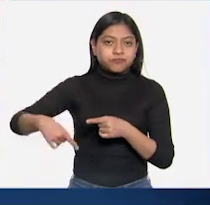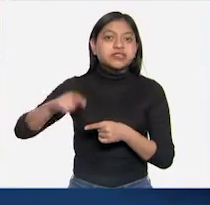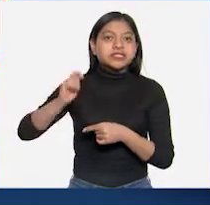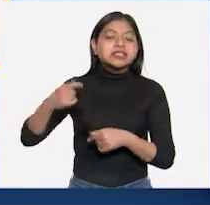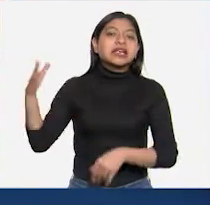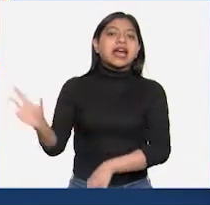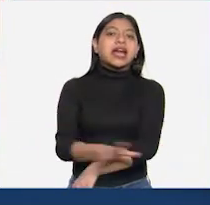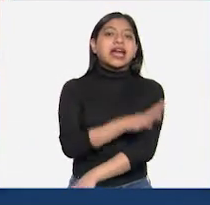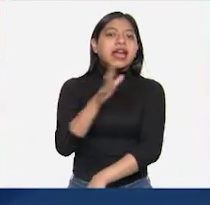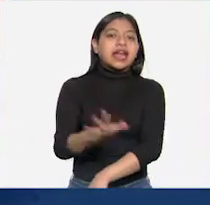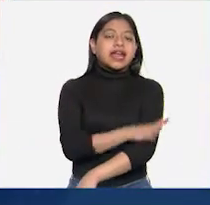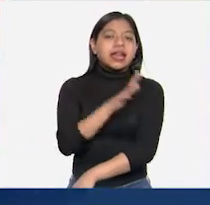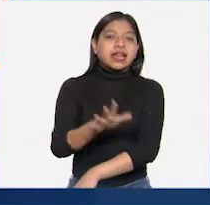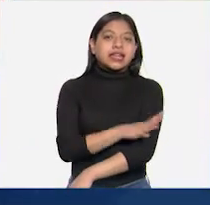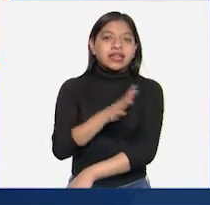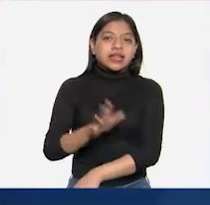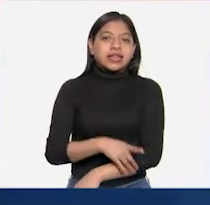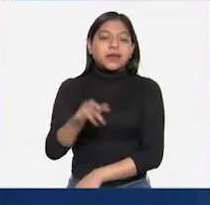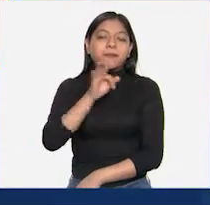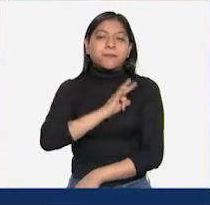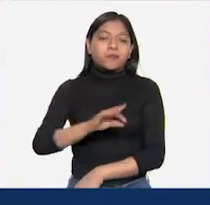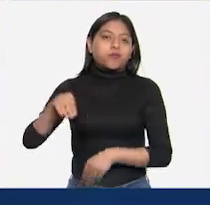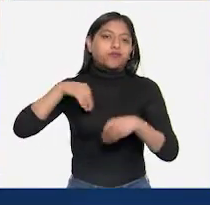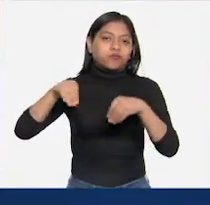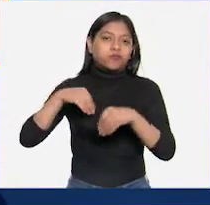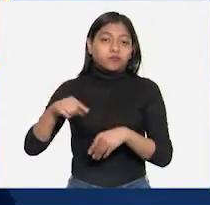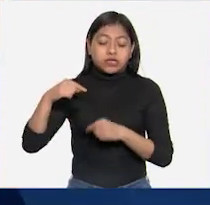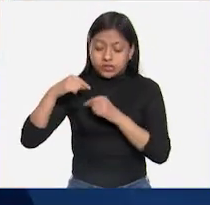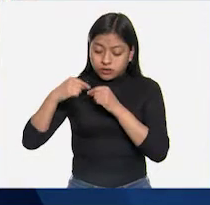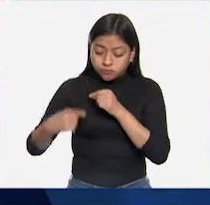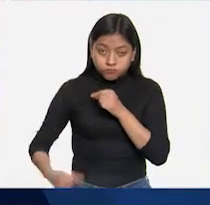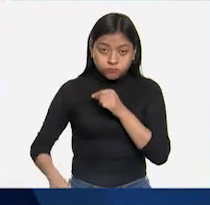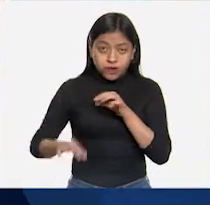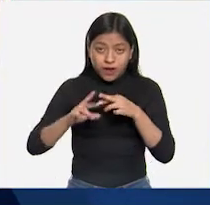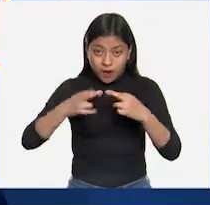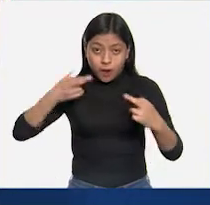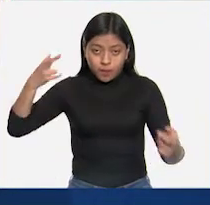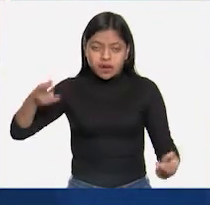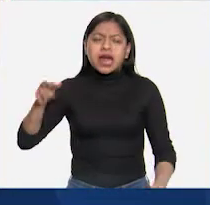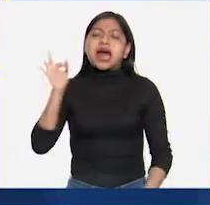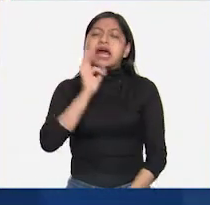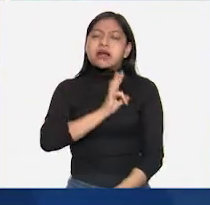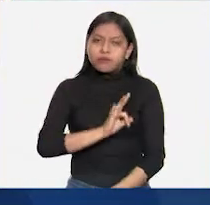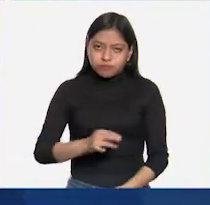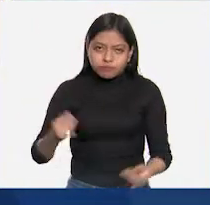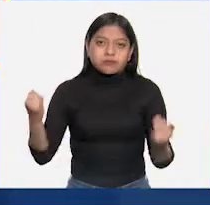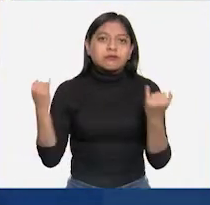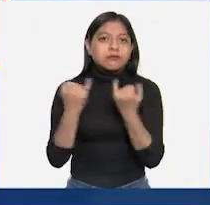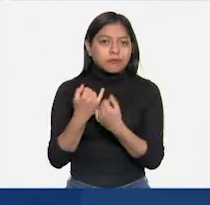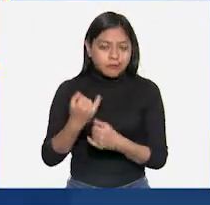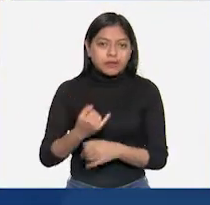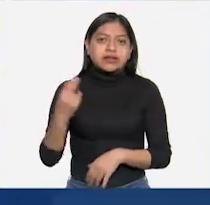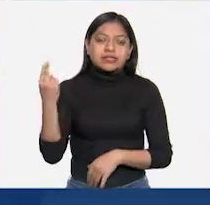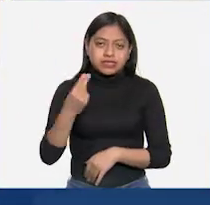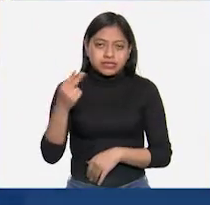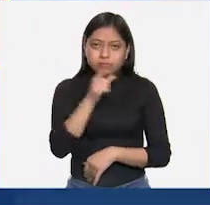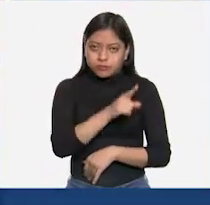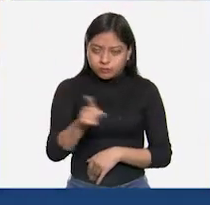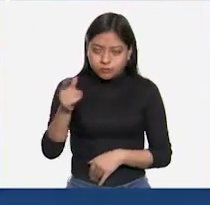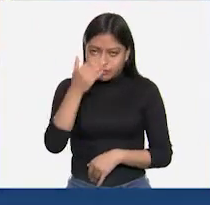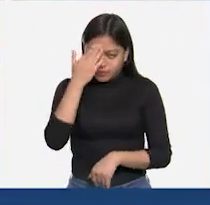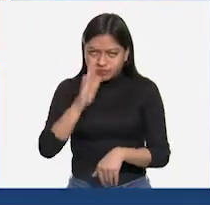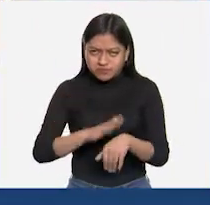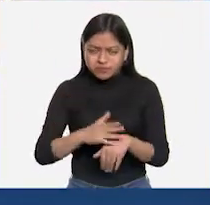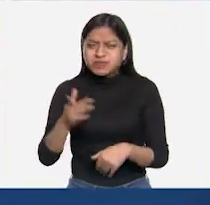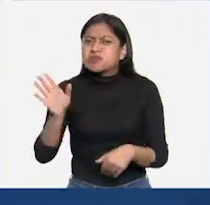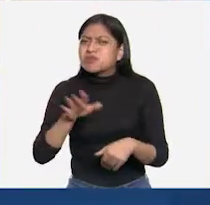potencia a energía de rotación. La cuerda también entra en juego porque utiliza